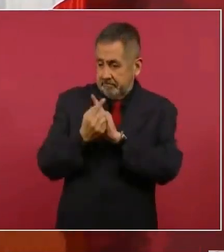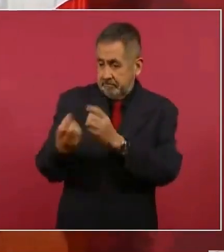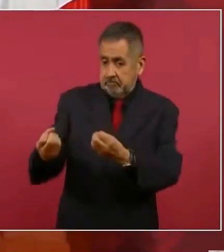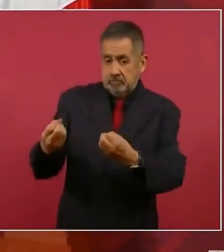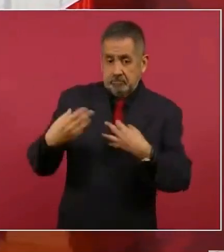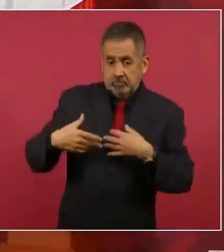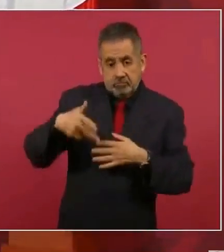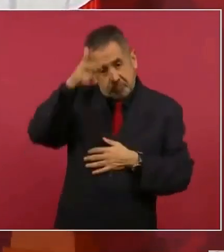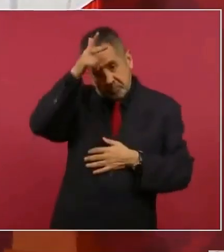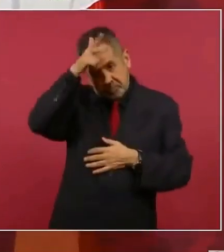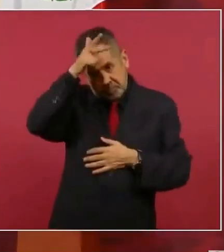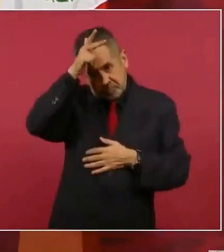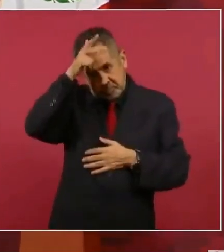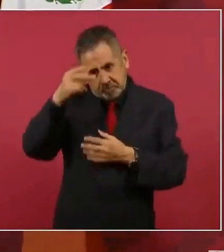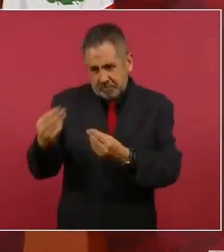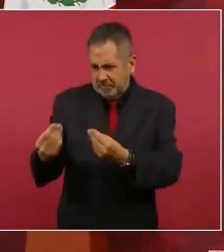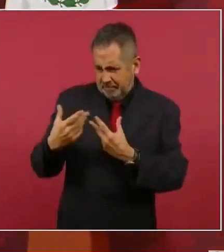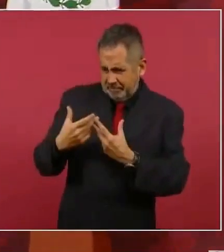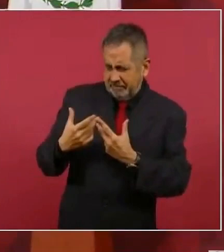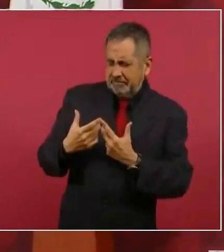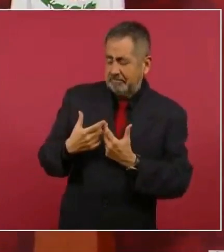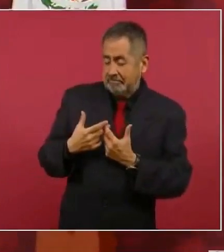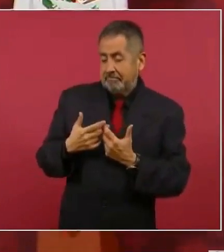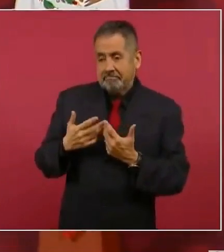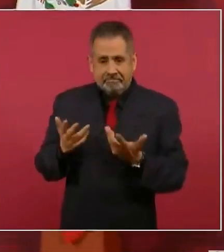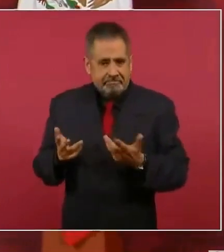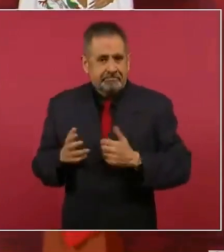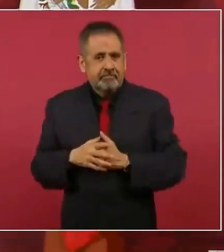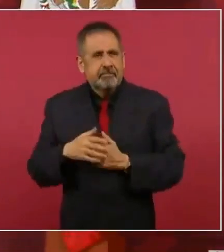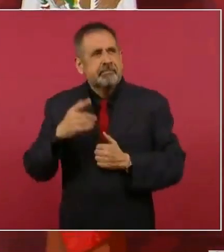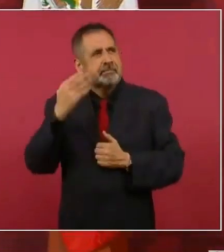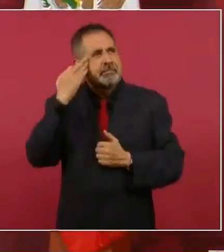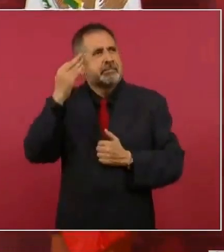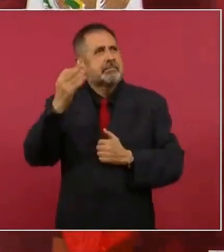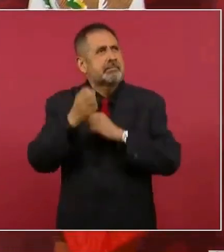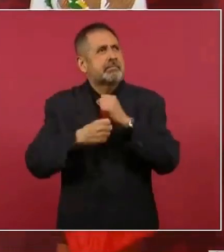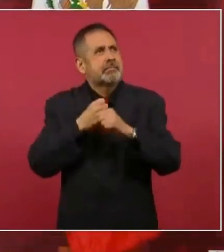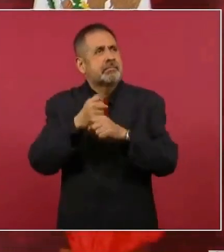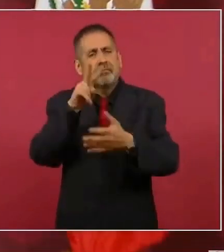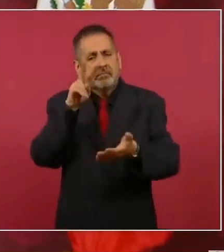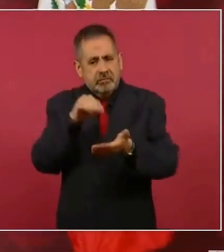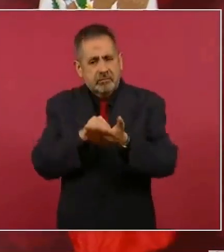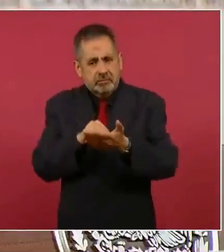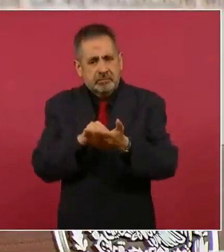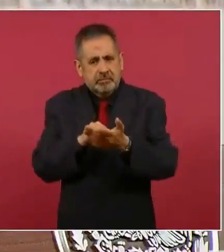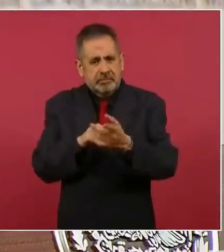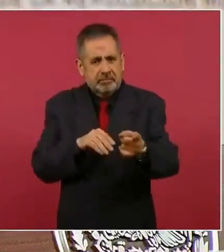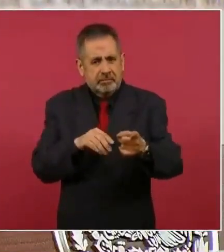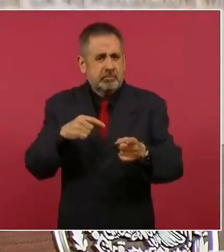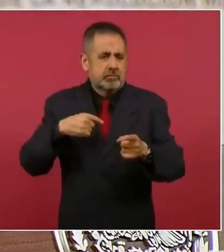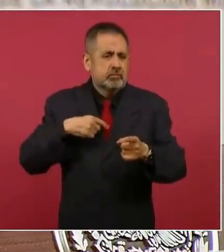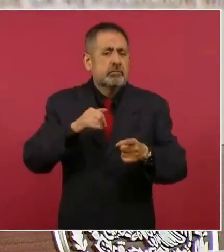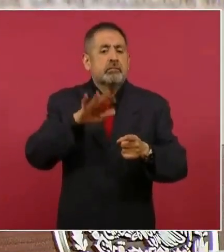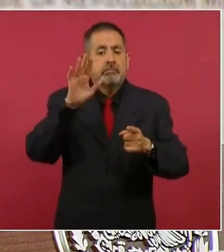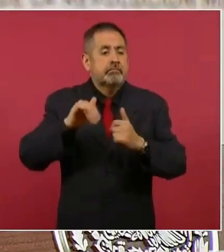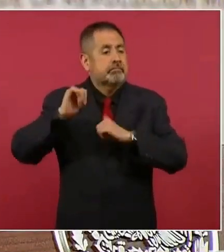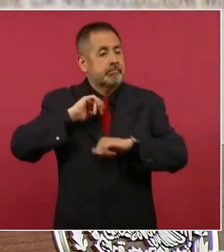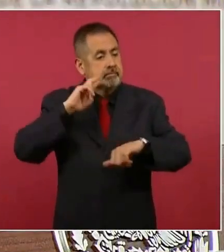y fue en la campaña para el 2000 por la jefatura de gobierno,